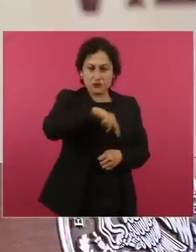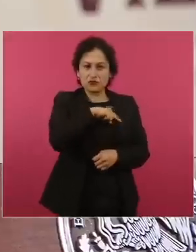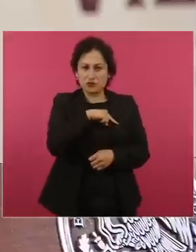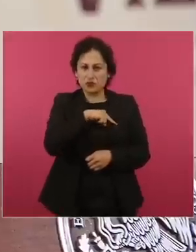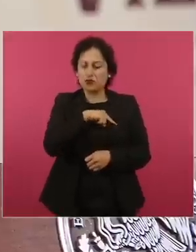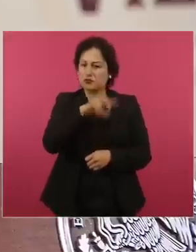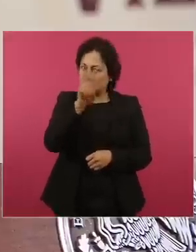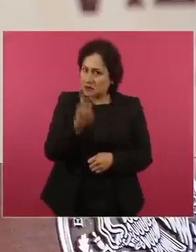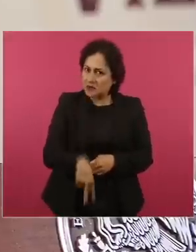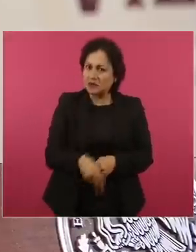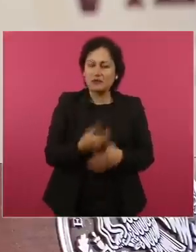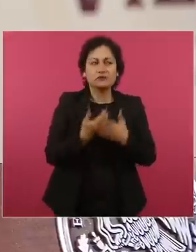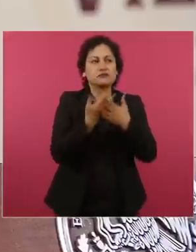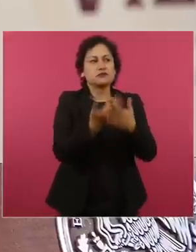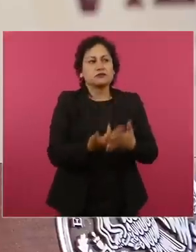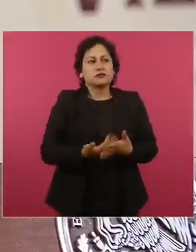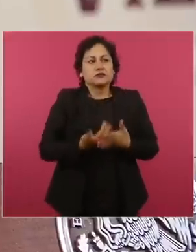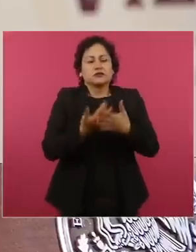una espera, ¿no?